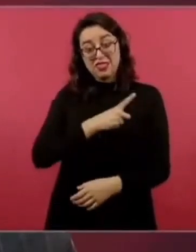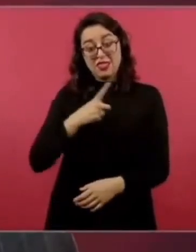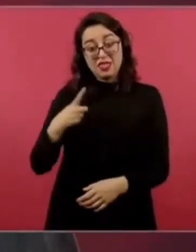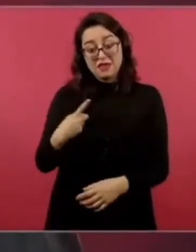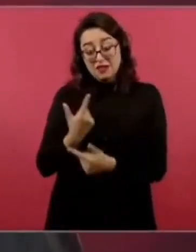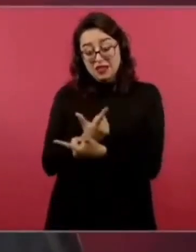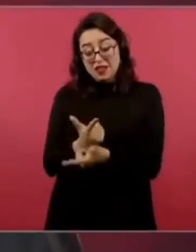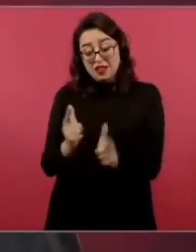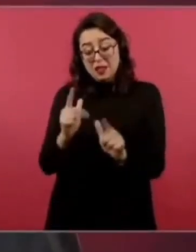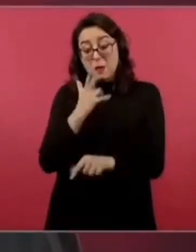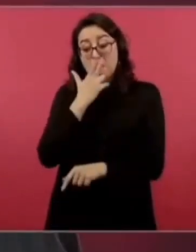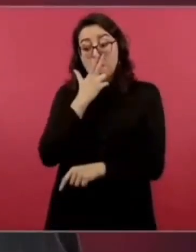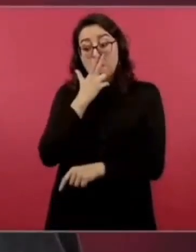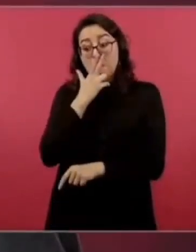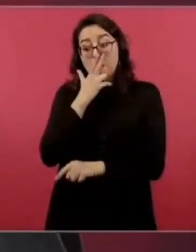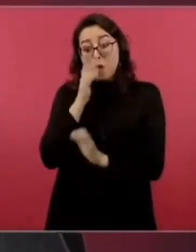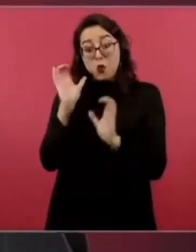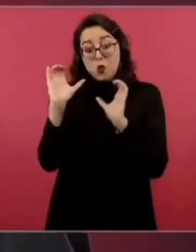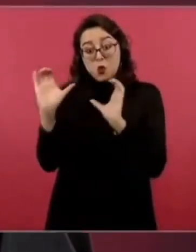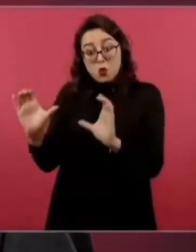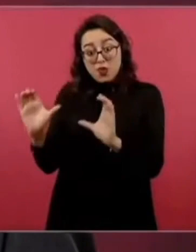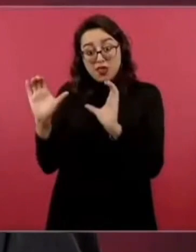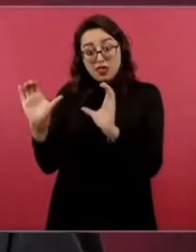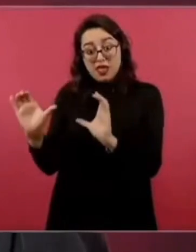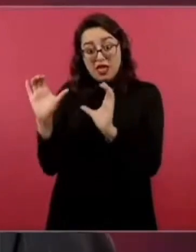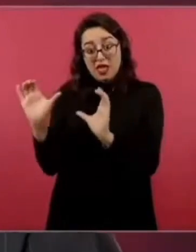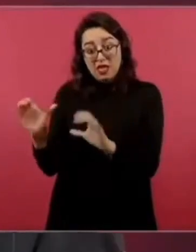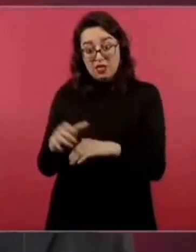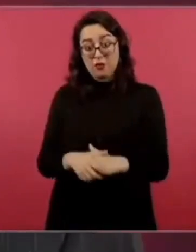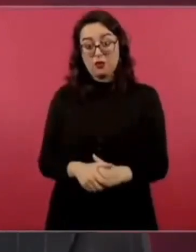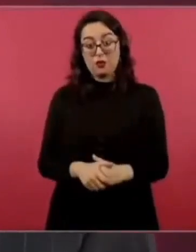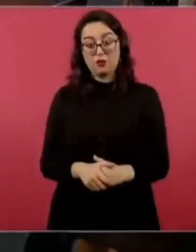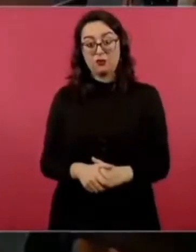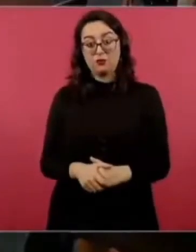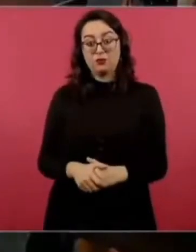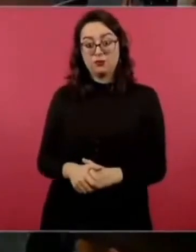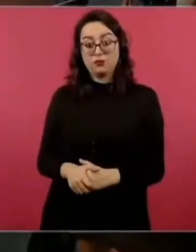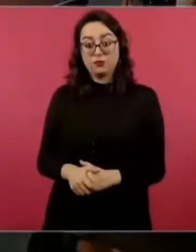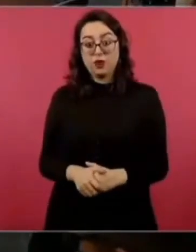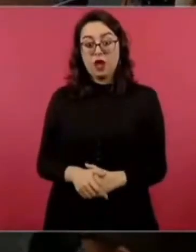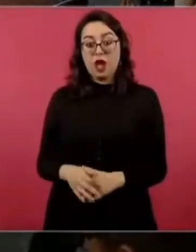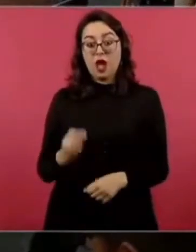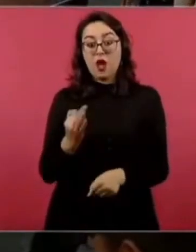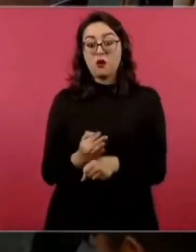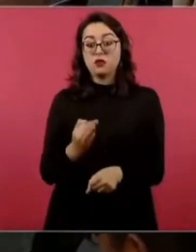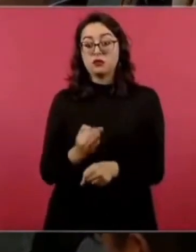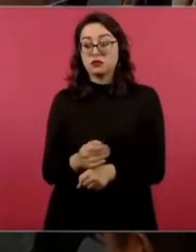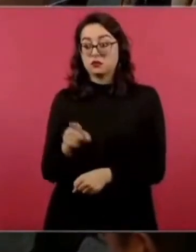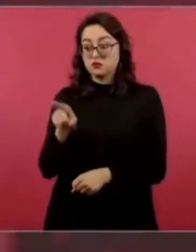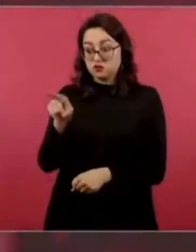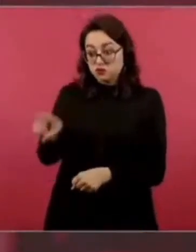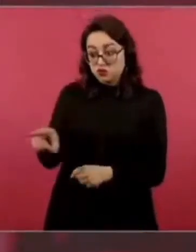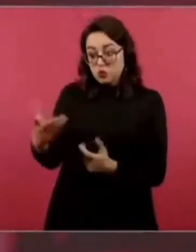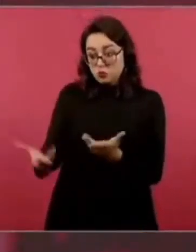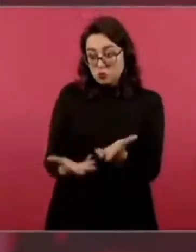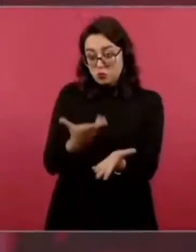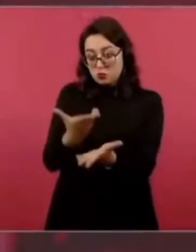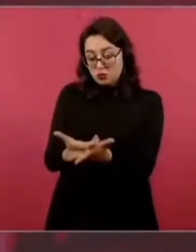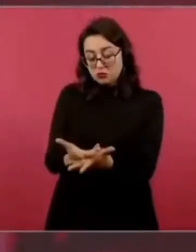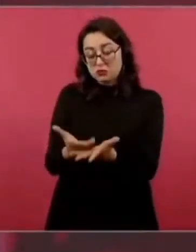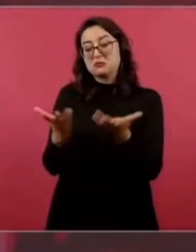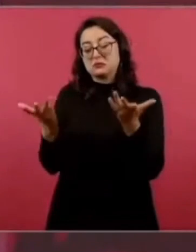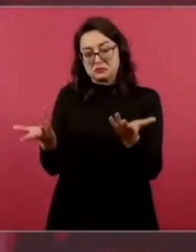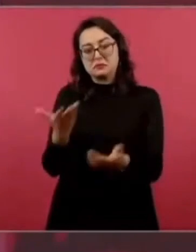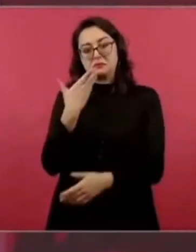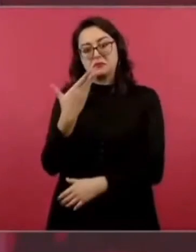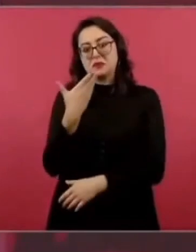ojalá y en este caso de acuerdo a lo que me estás planteando este él ayude nosotros vamos